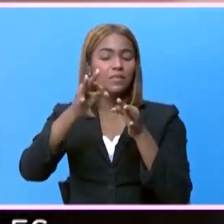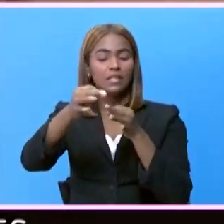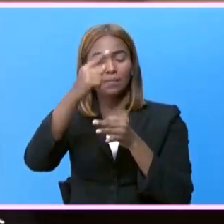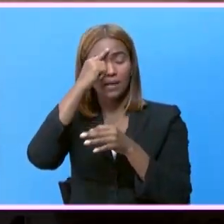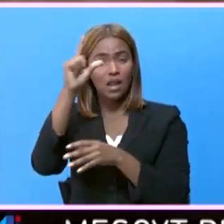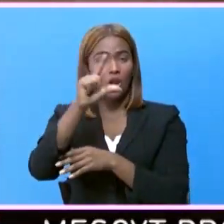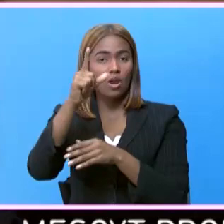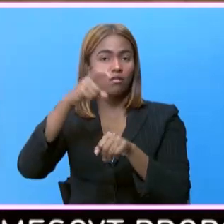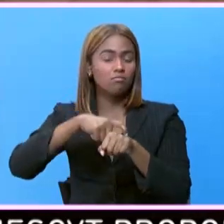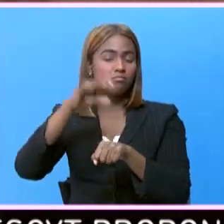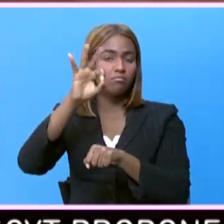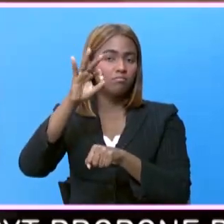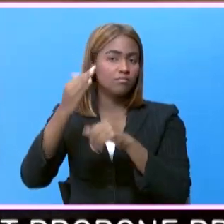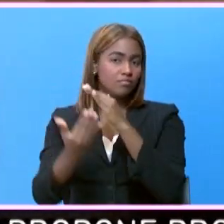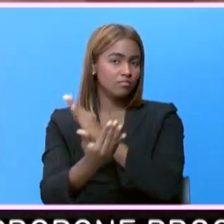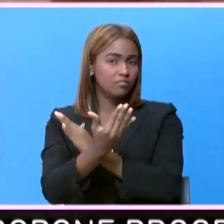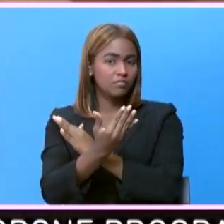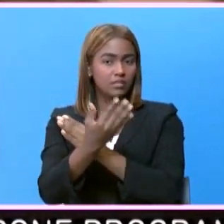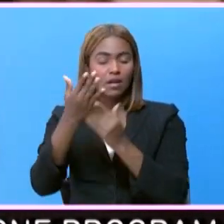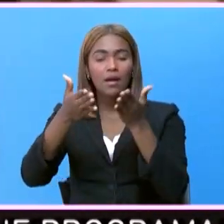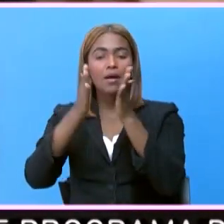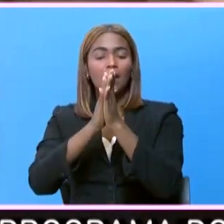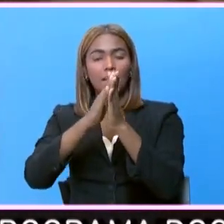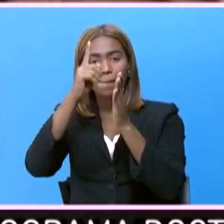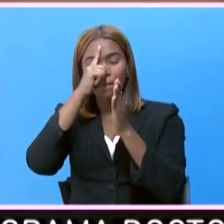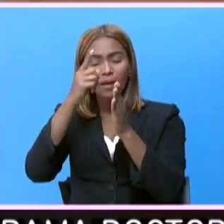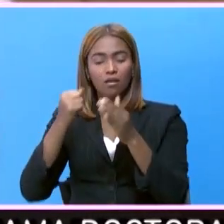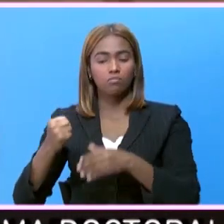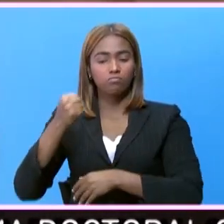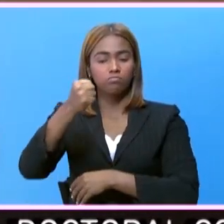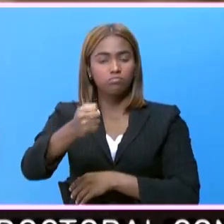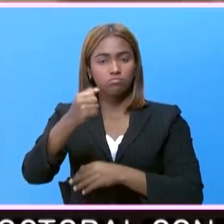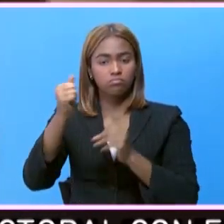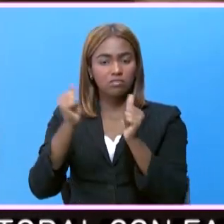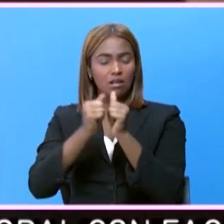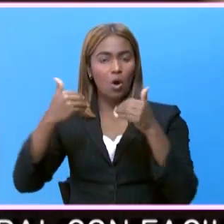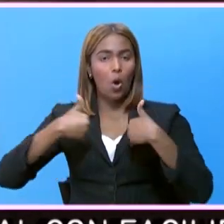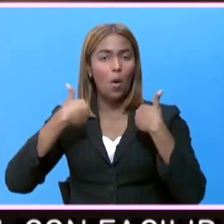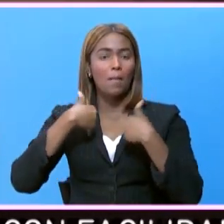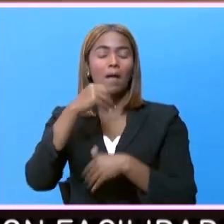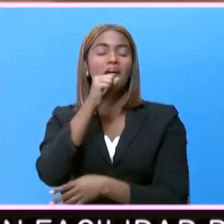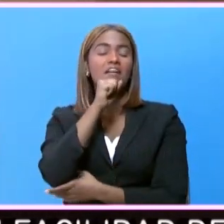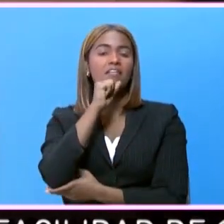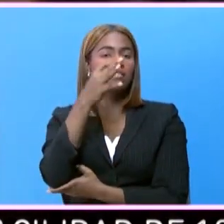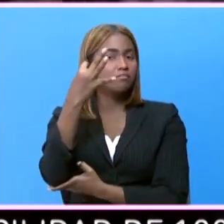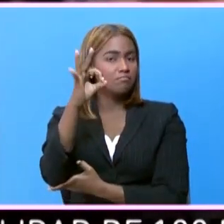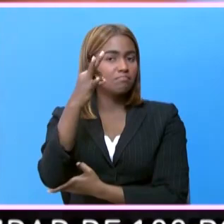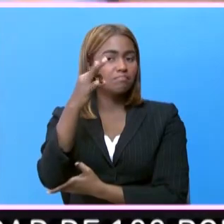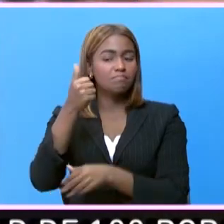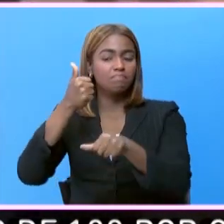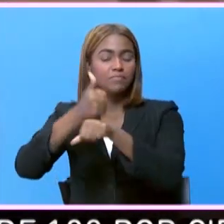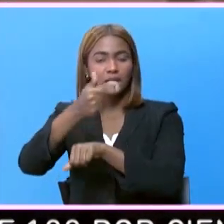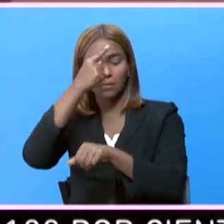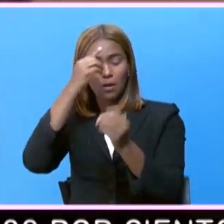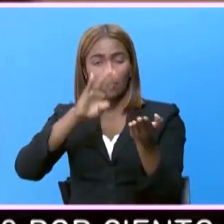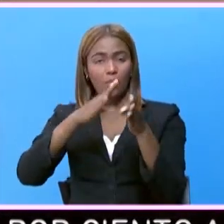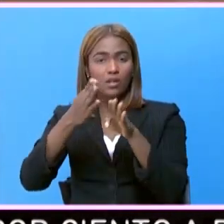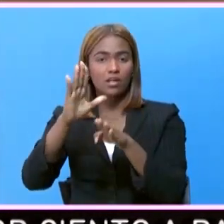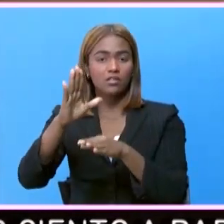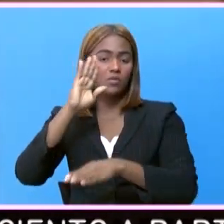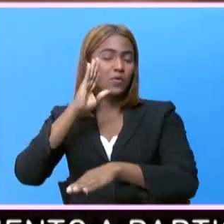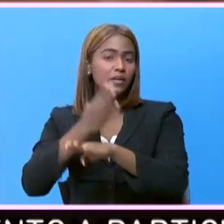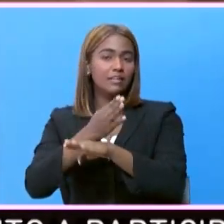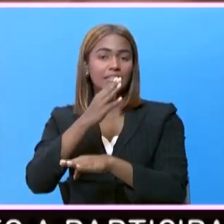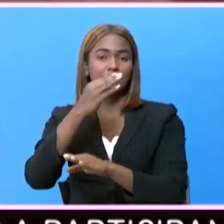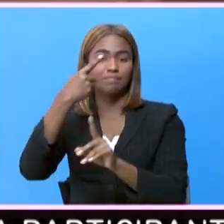próximo lunes a las 9 de la mañana la solicitud de medida de coerción contra una joven de 19 años acusada por la muerte de su